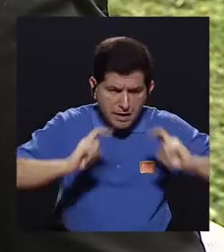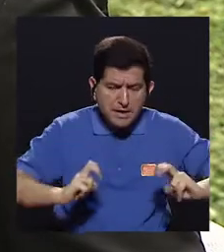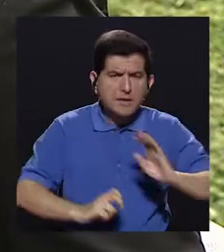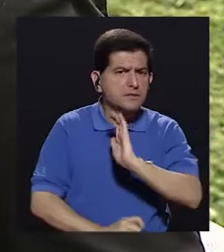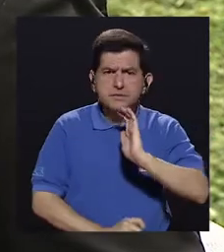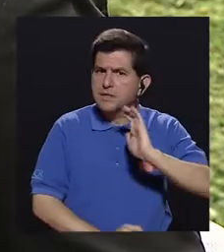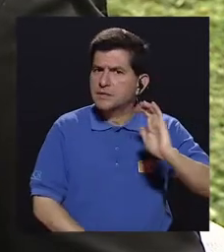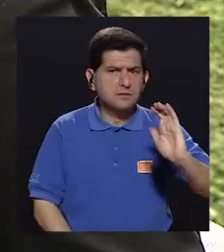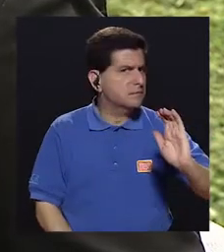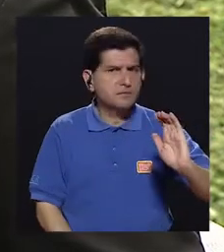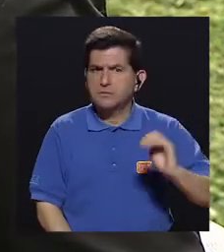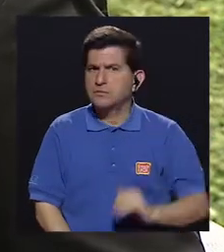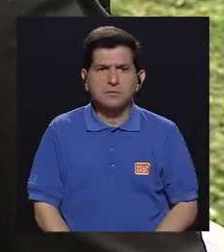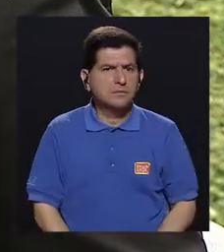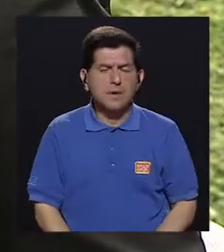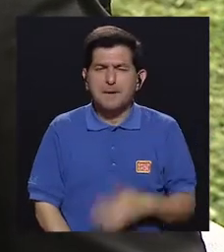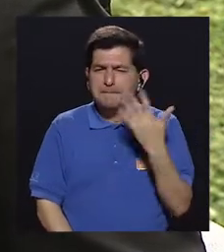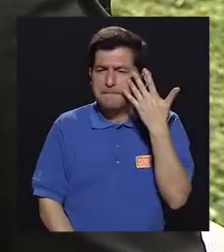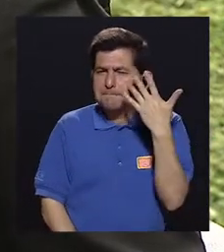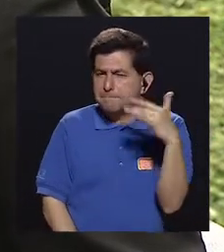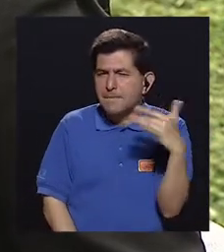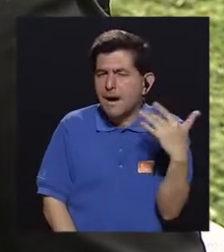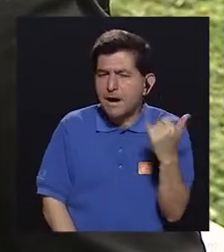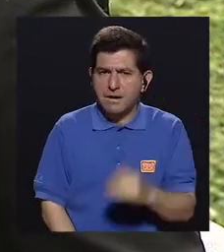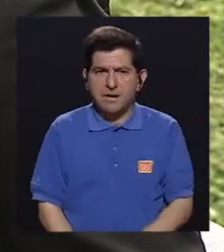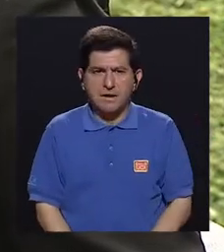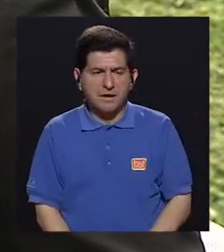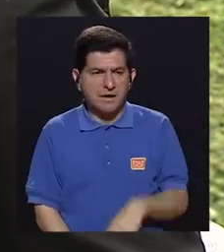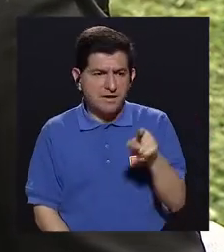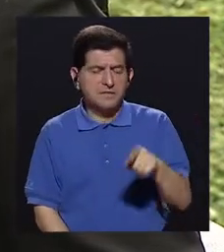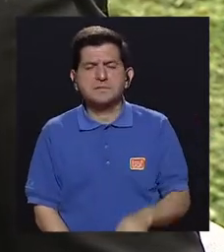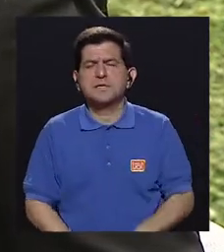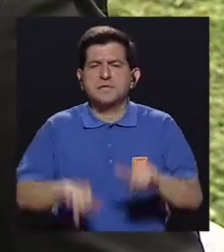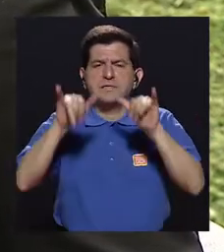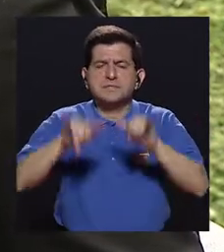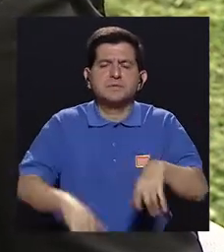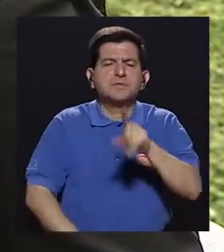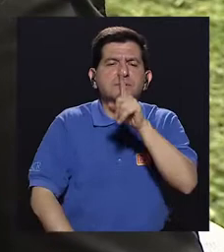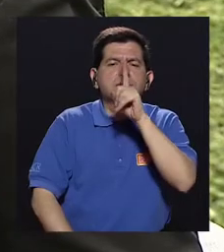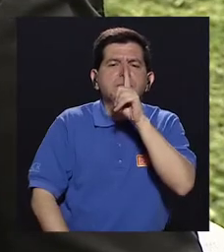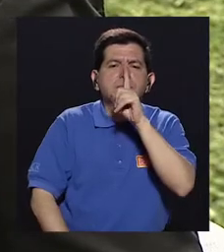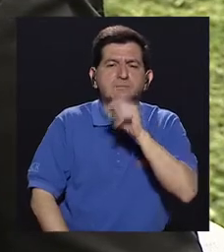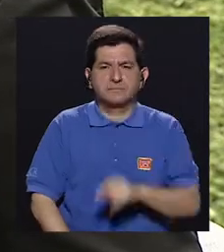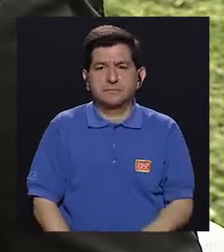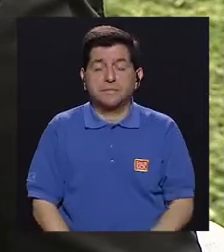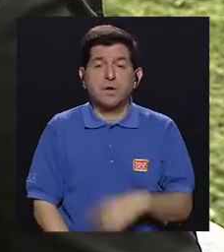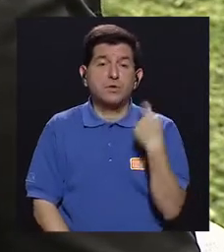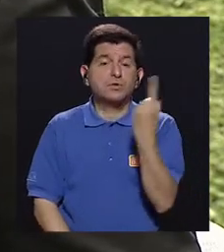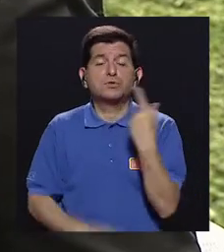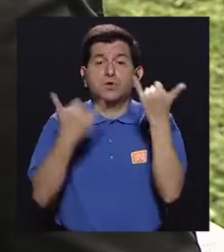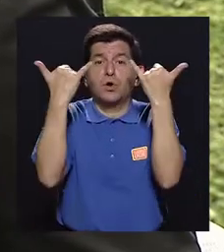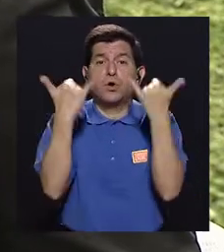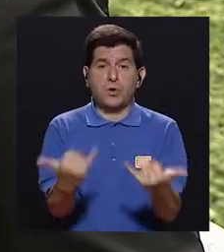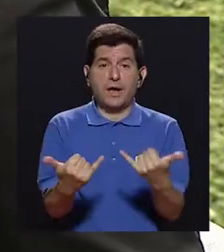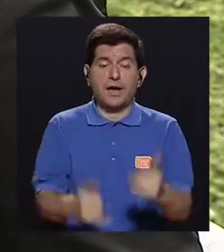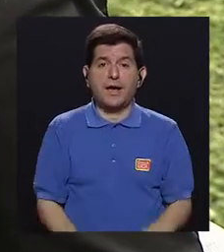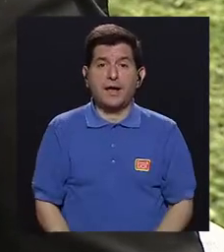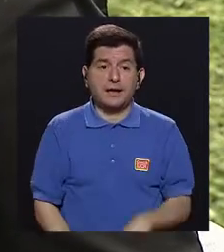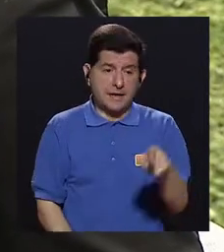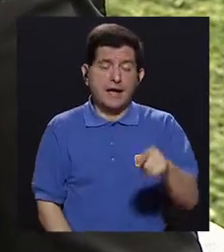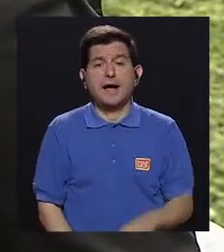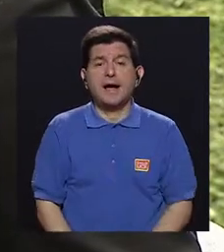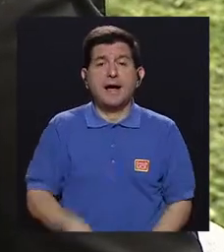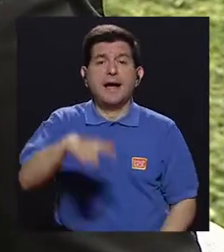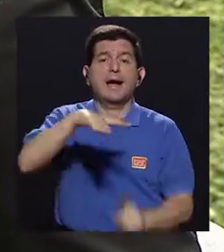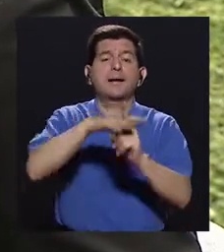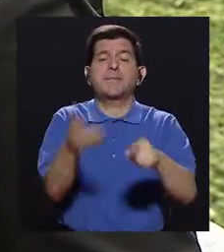exámenes a niños, ¿verdad? Entonces pareciera como que permanecen silenciosas a no ser que ya haga un